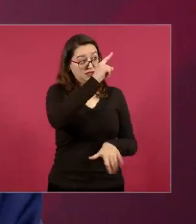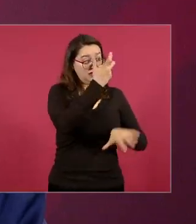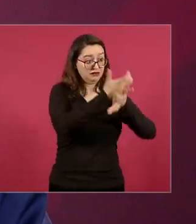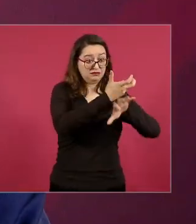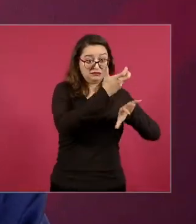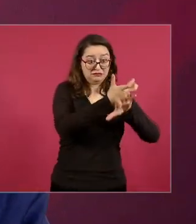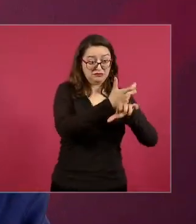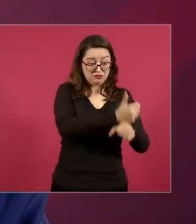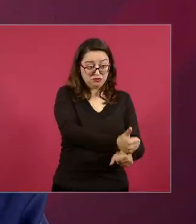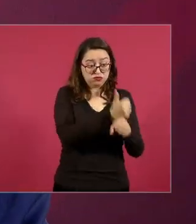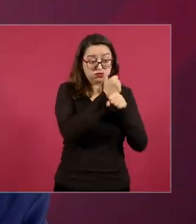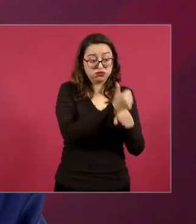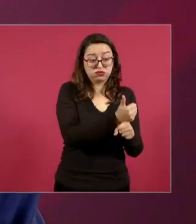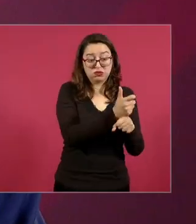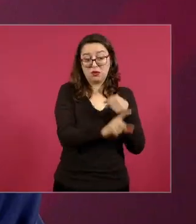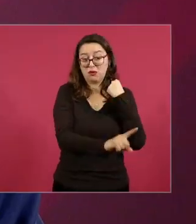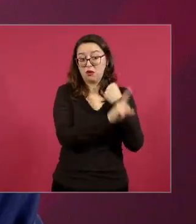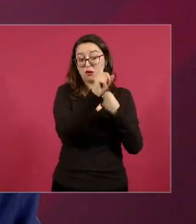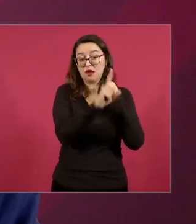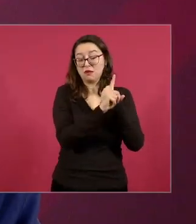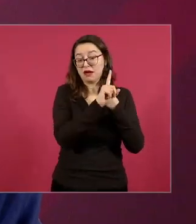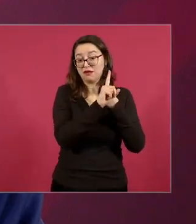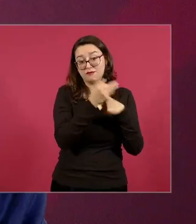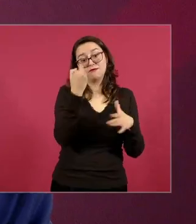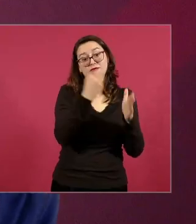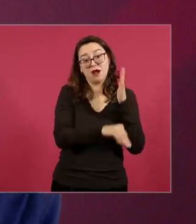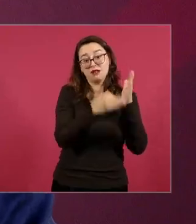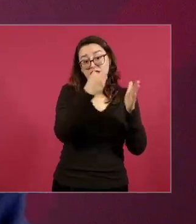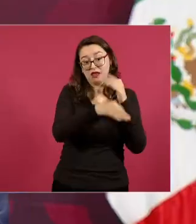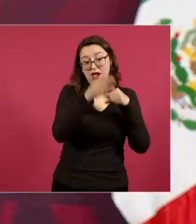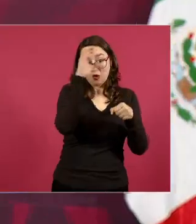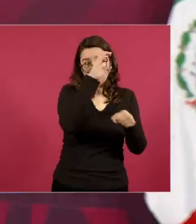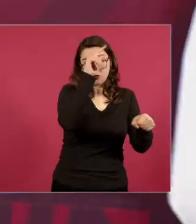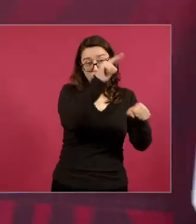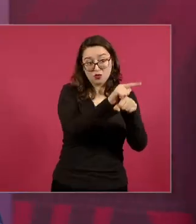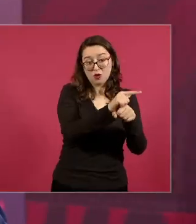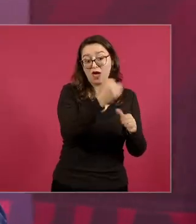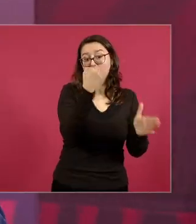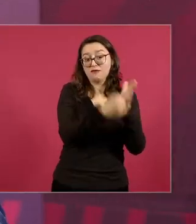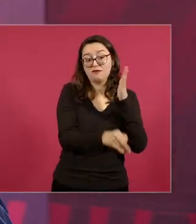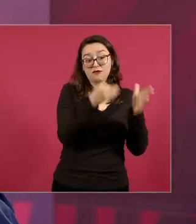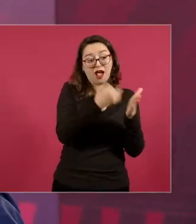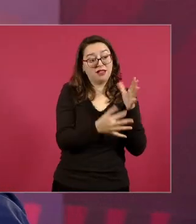por problemas sociales y culturales que no tenemos aquí